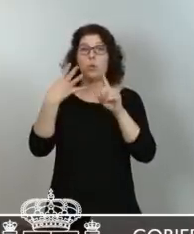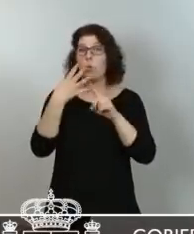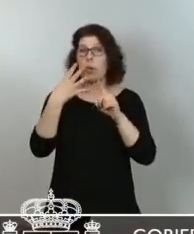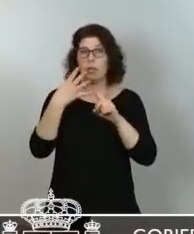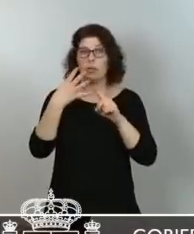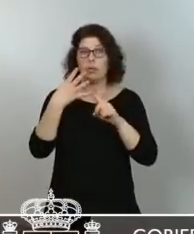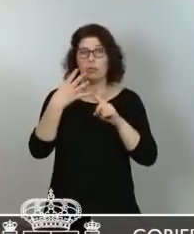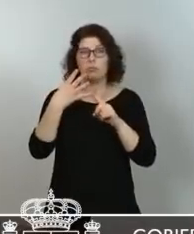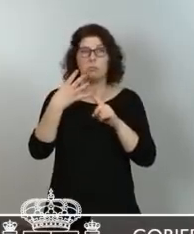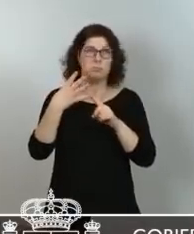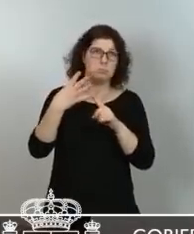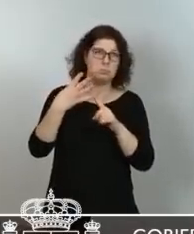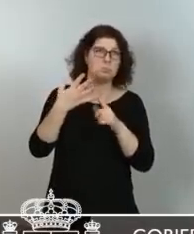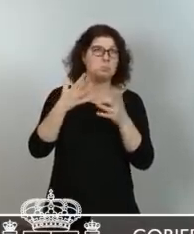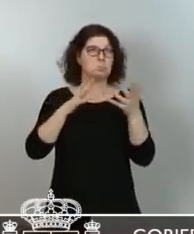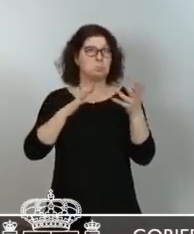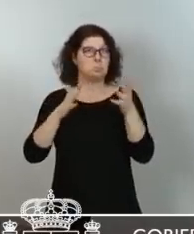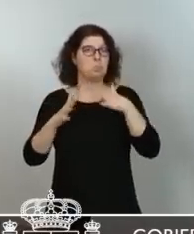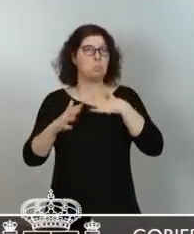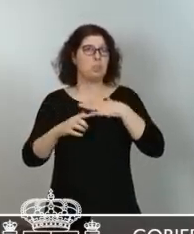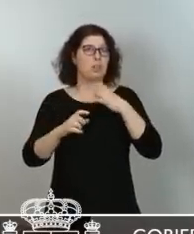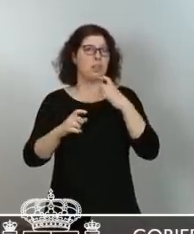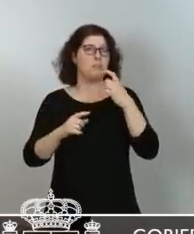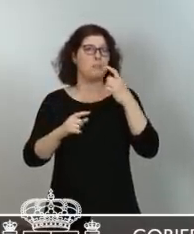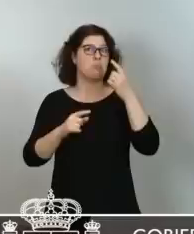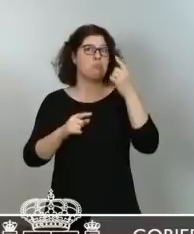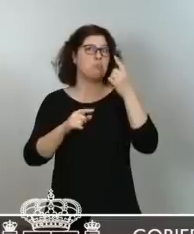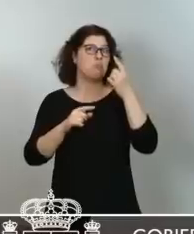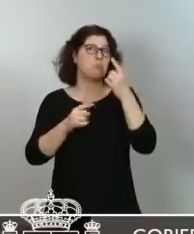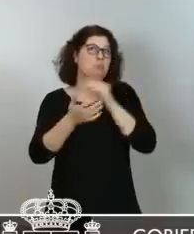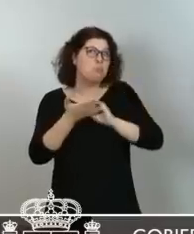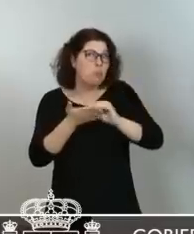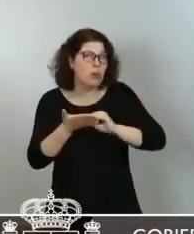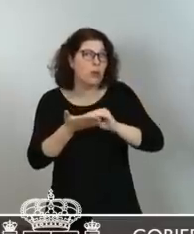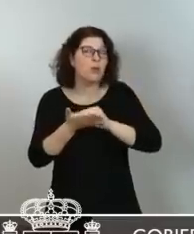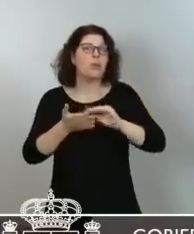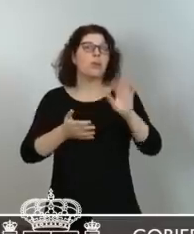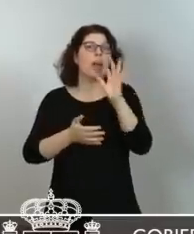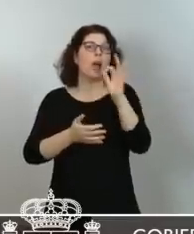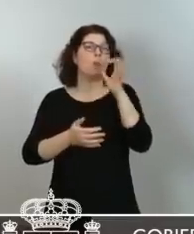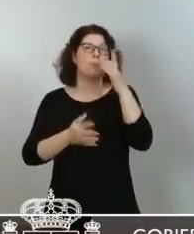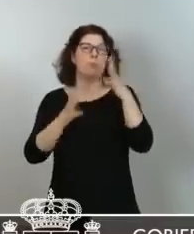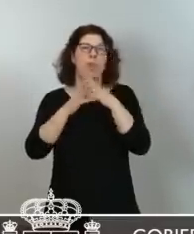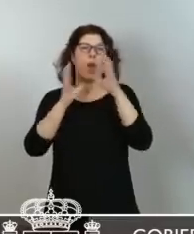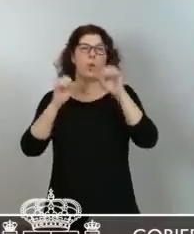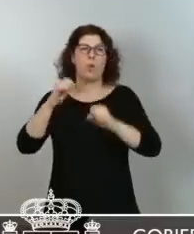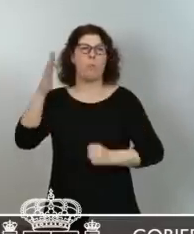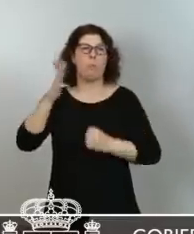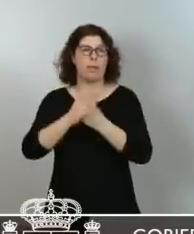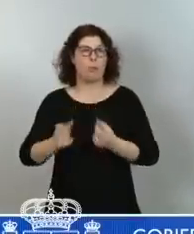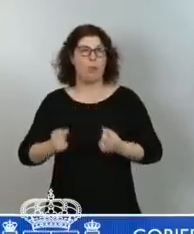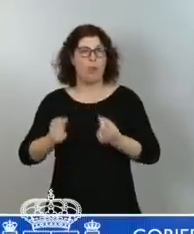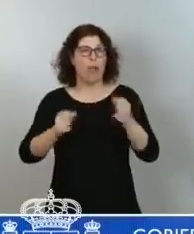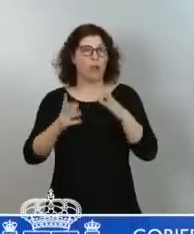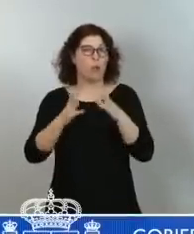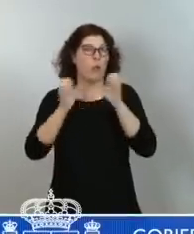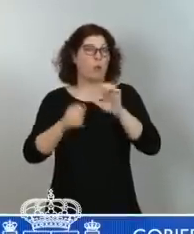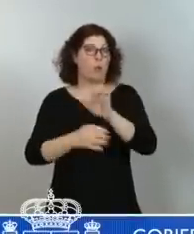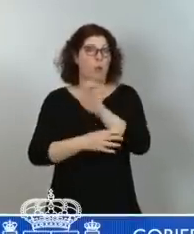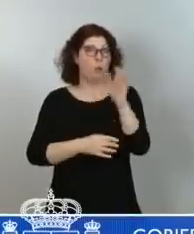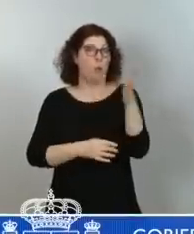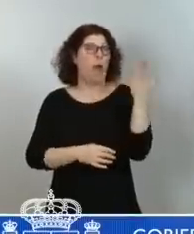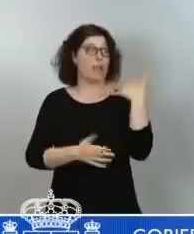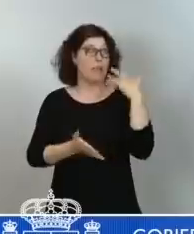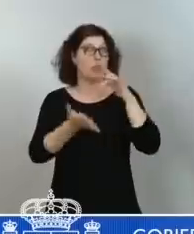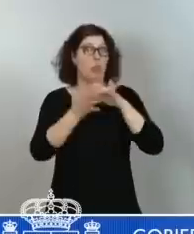tanto por el acuerdo europeo como por un histórico techo de gasto que aprobamos el día de ayer en el Consejo de Ministros y que